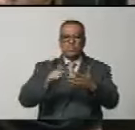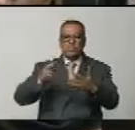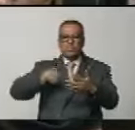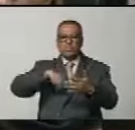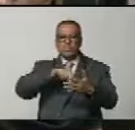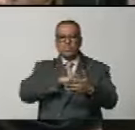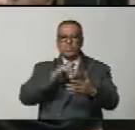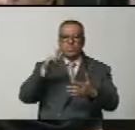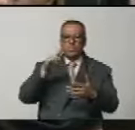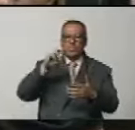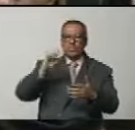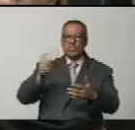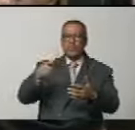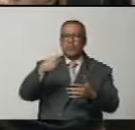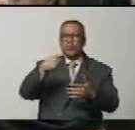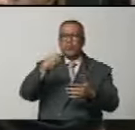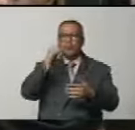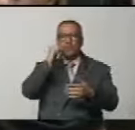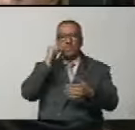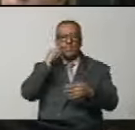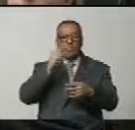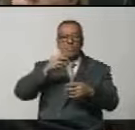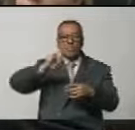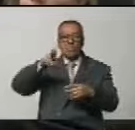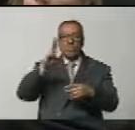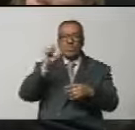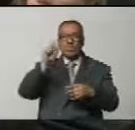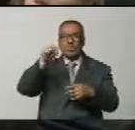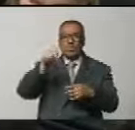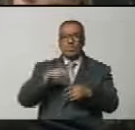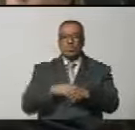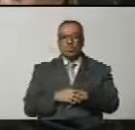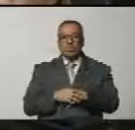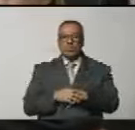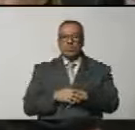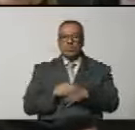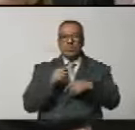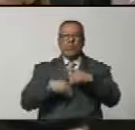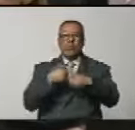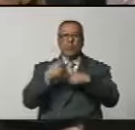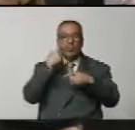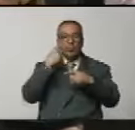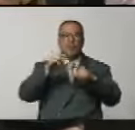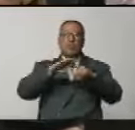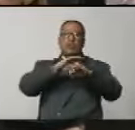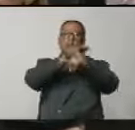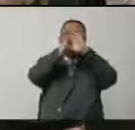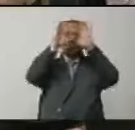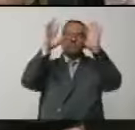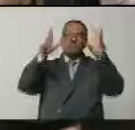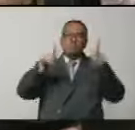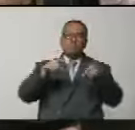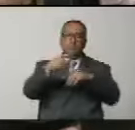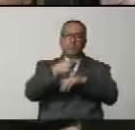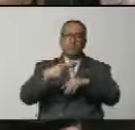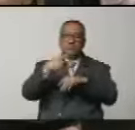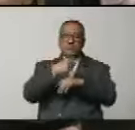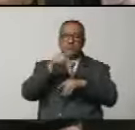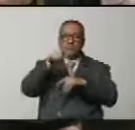Rómulo Gallegos, hay un personaje que se llama Juan Primito, que se la pasaba viendo el cielo en busca de los rebullones.